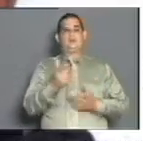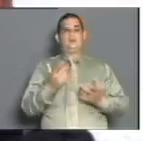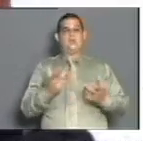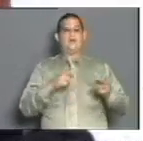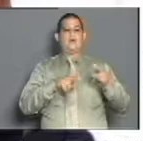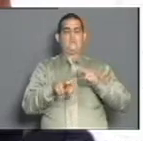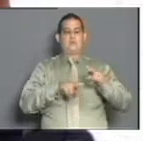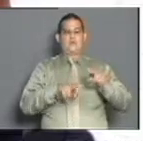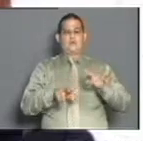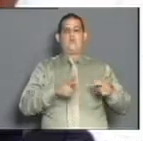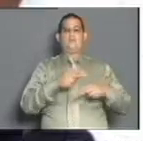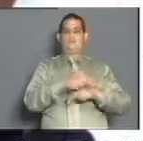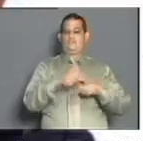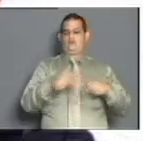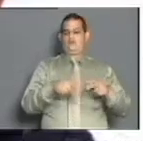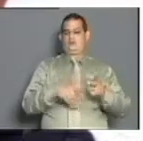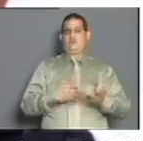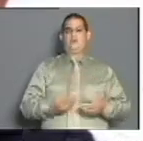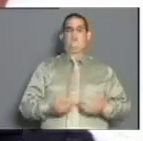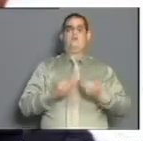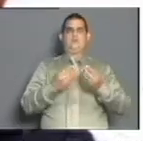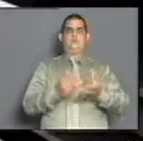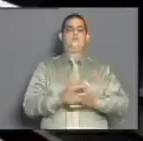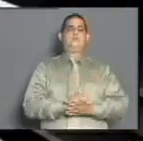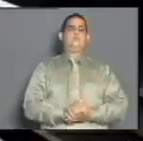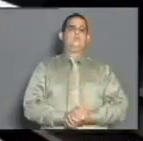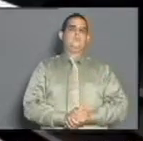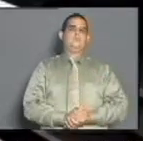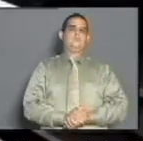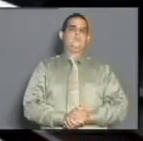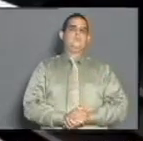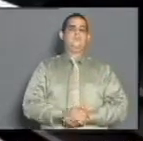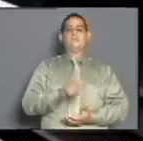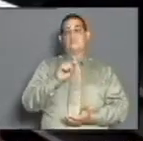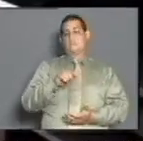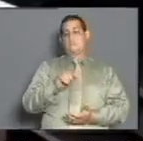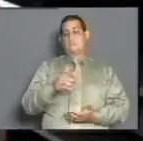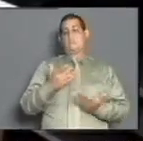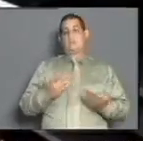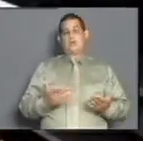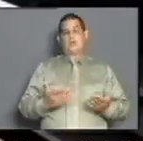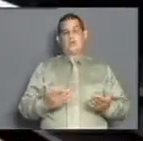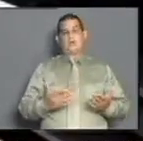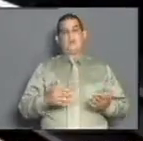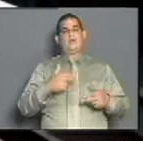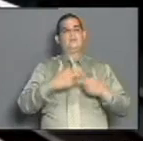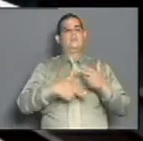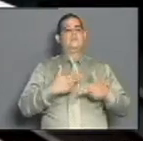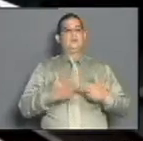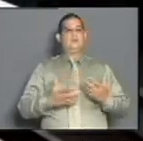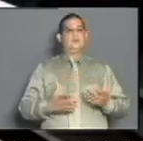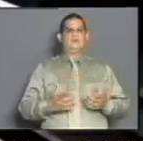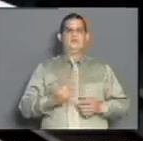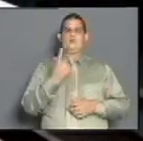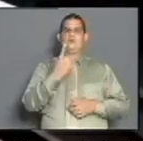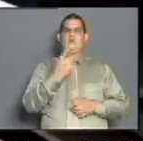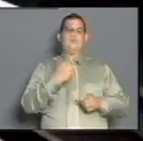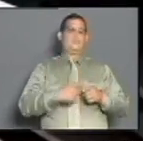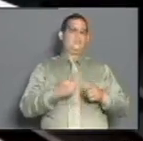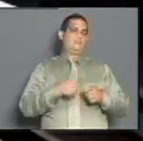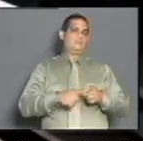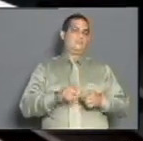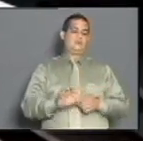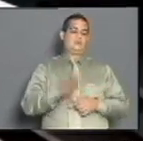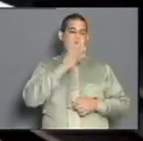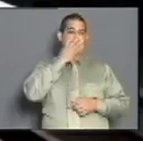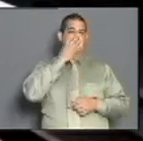gastronómicas perfeccionadas para el comercio minorista. Como parte de este proceso, hay un elemento a tener en cuenta que tiene que